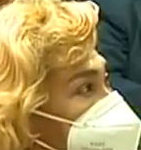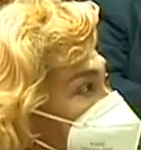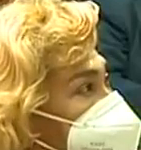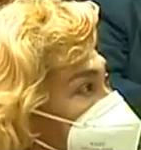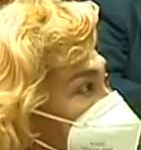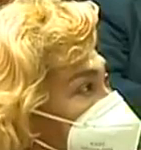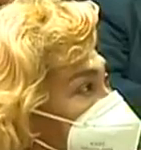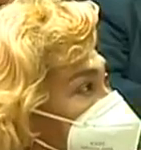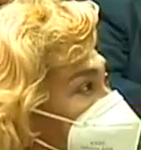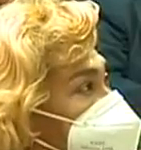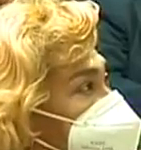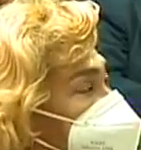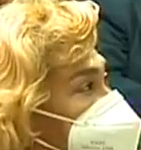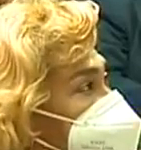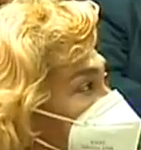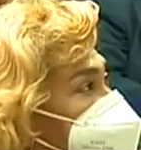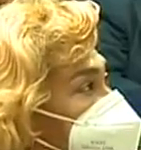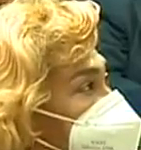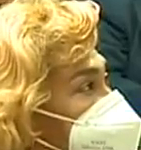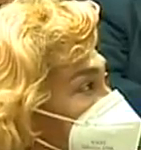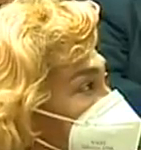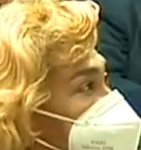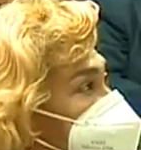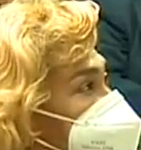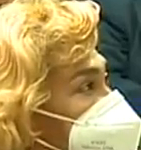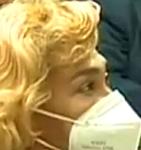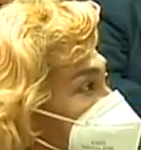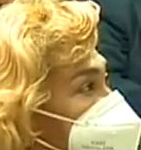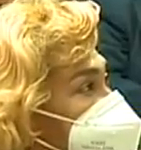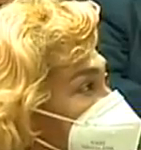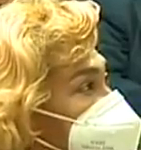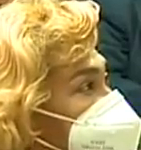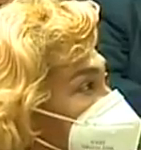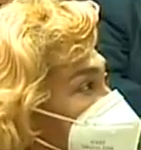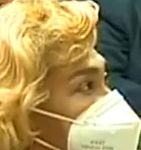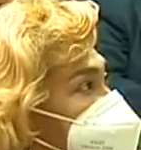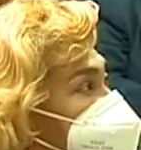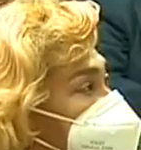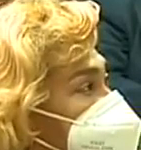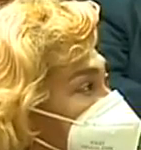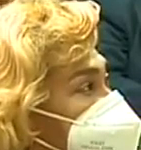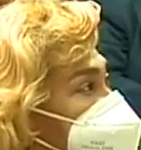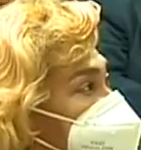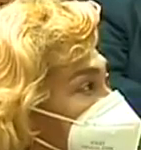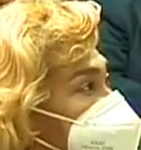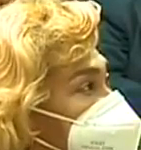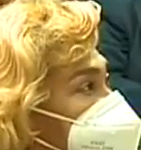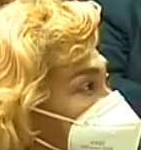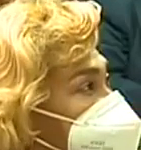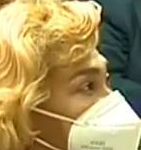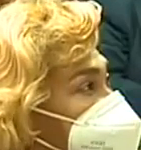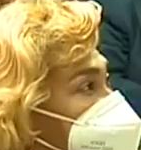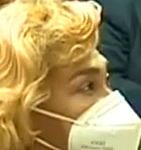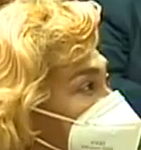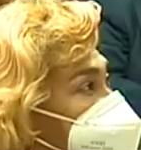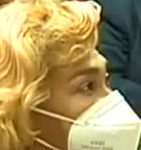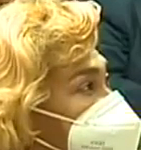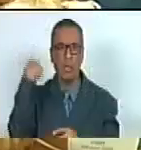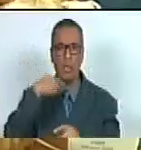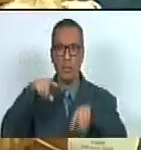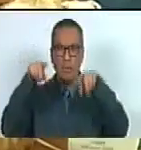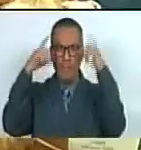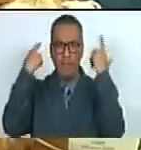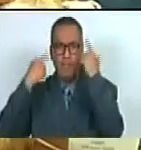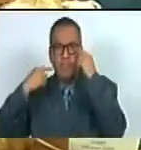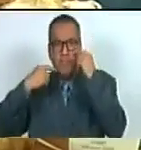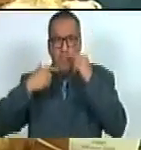los tres años de la derrota de la operación Gedeon ayer en el estado La Guayda